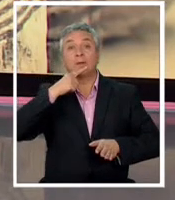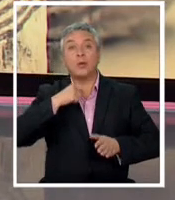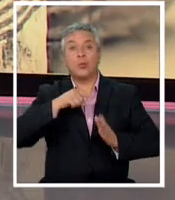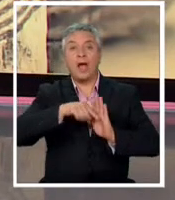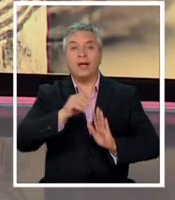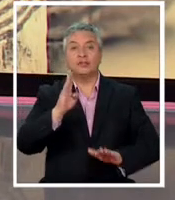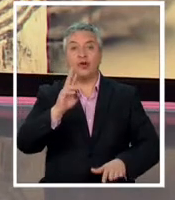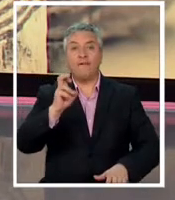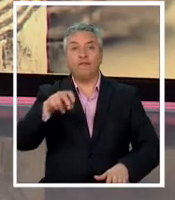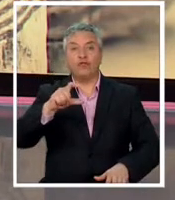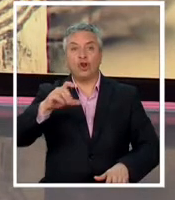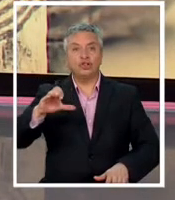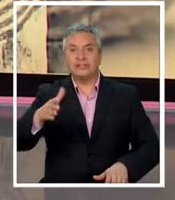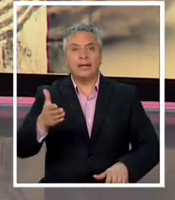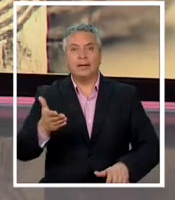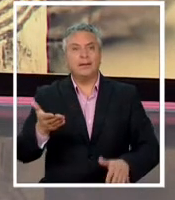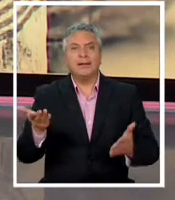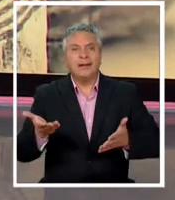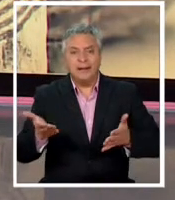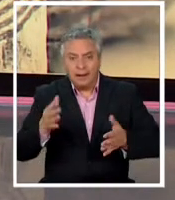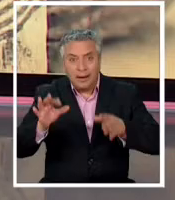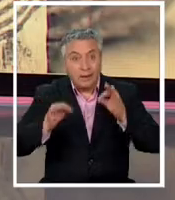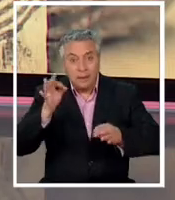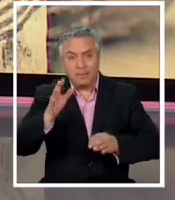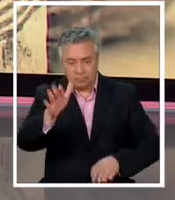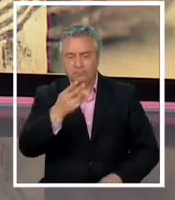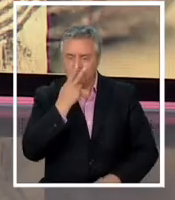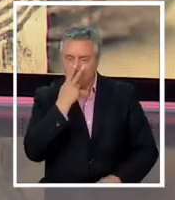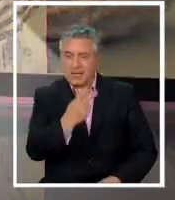¿cuál es el impacto de este tesoro? mire